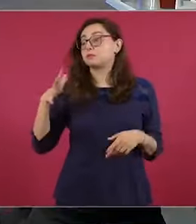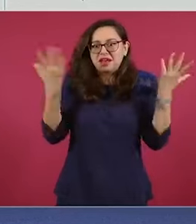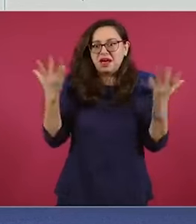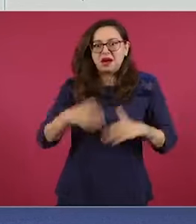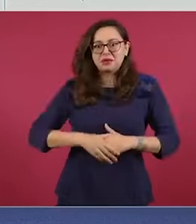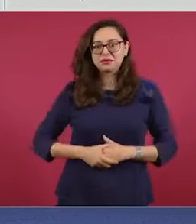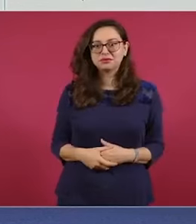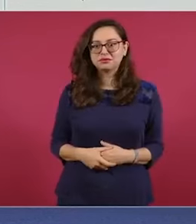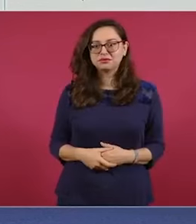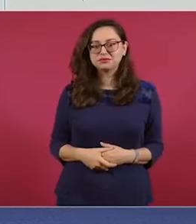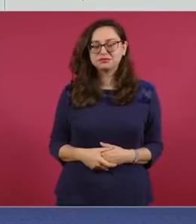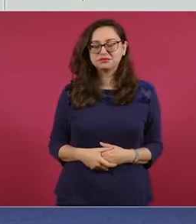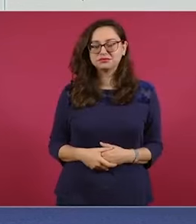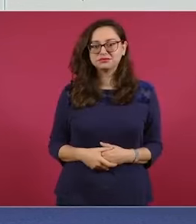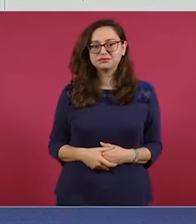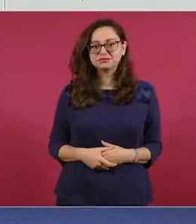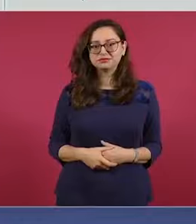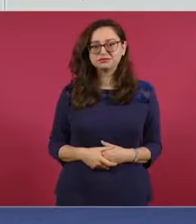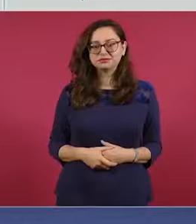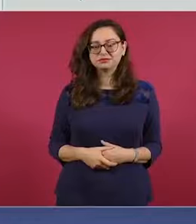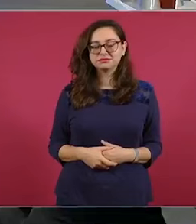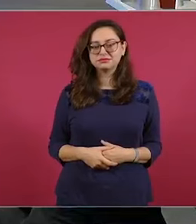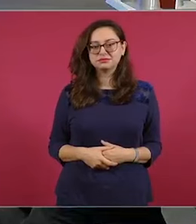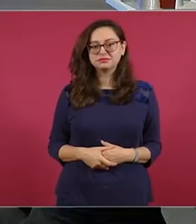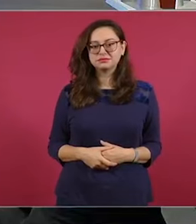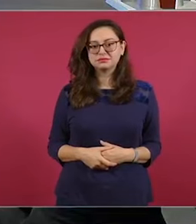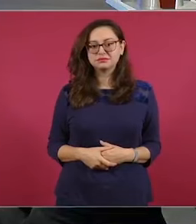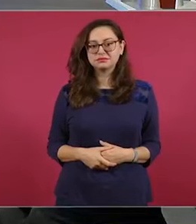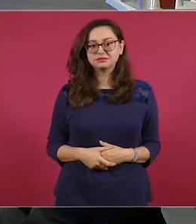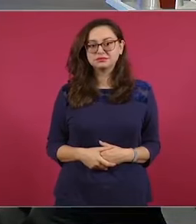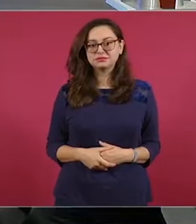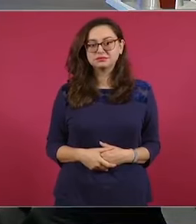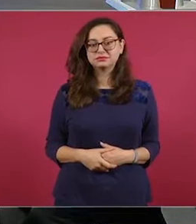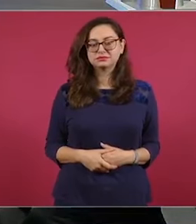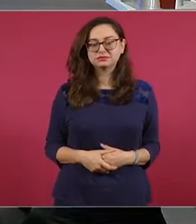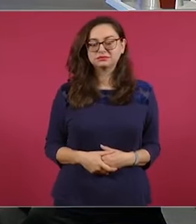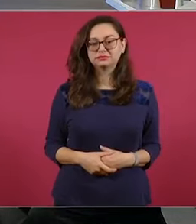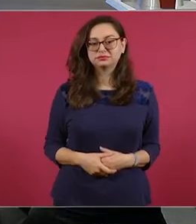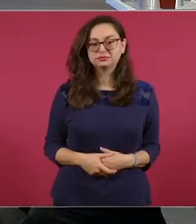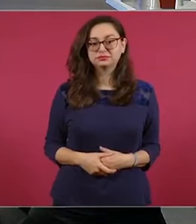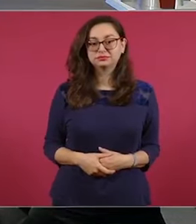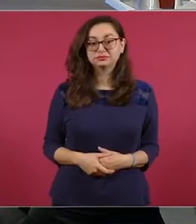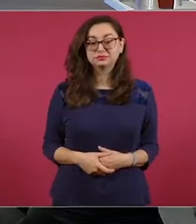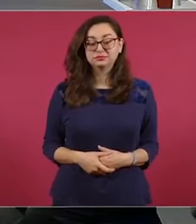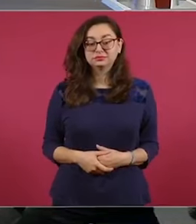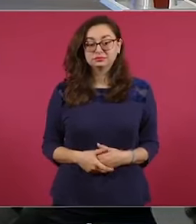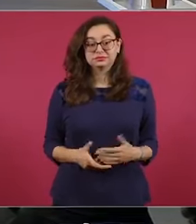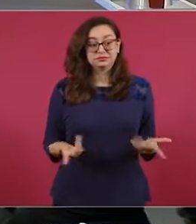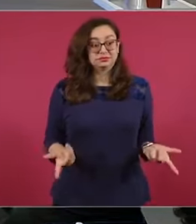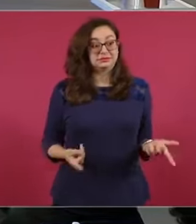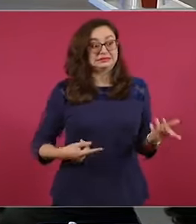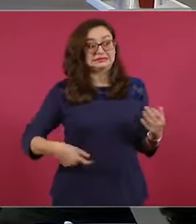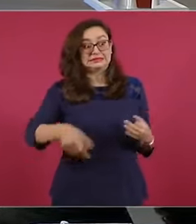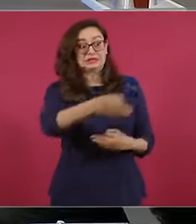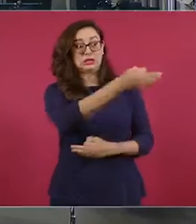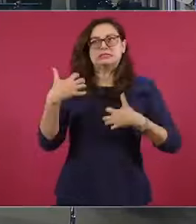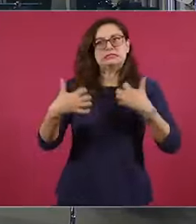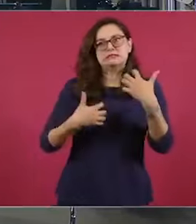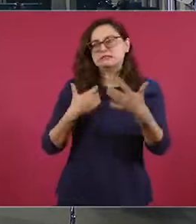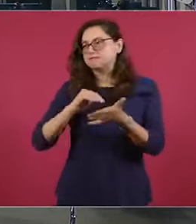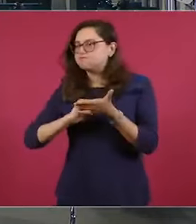Y hay toda una lanzada con esto